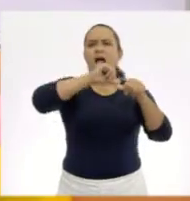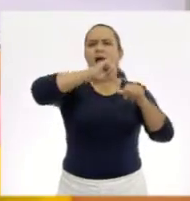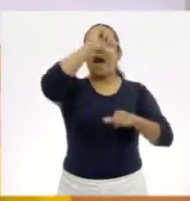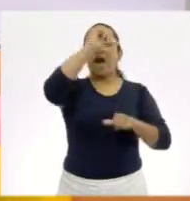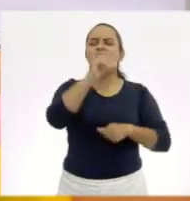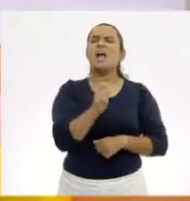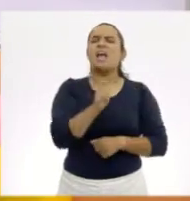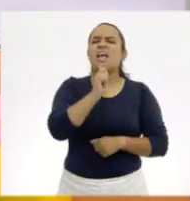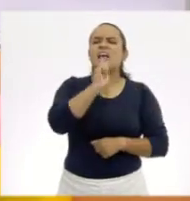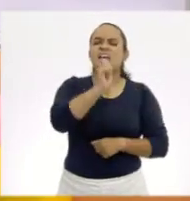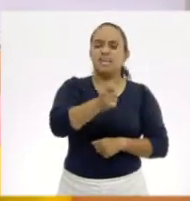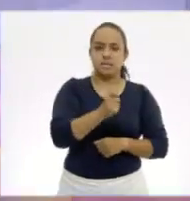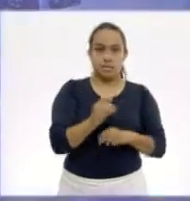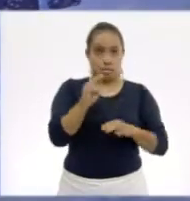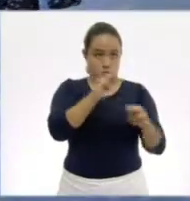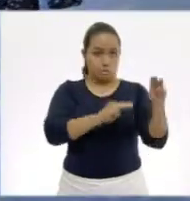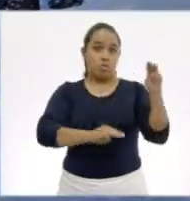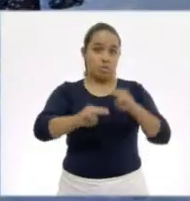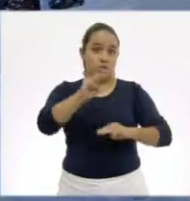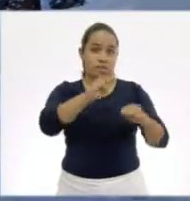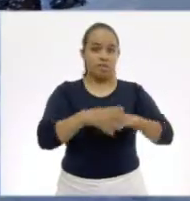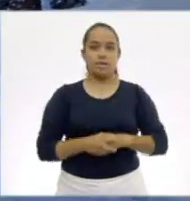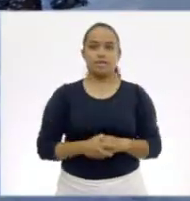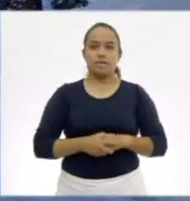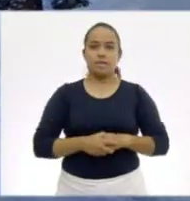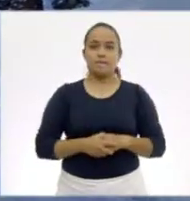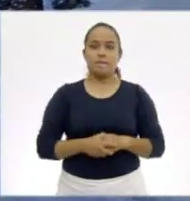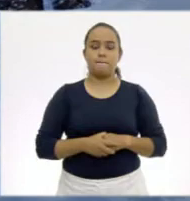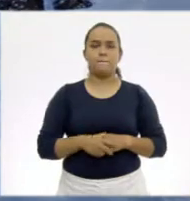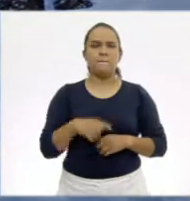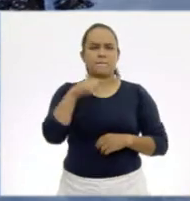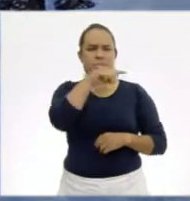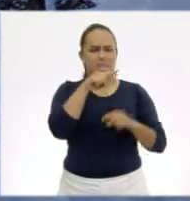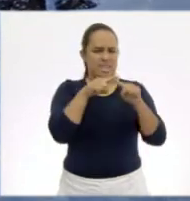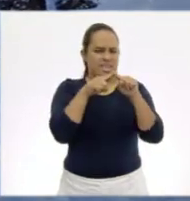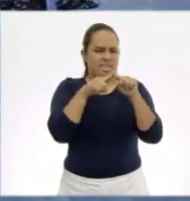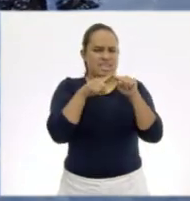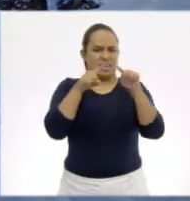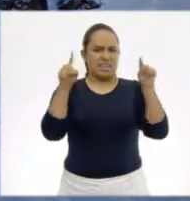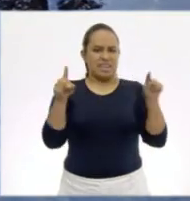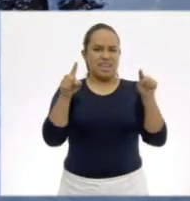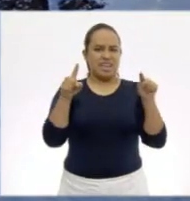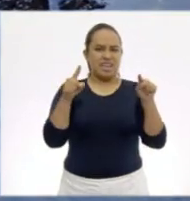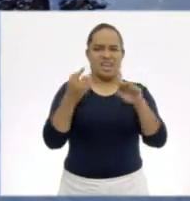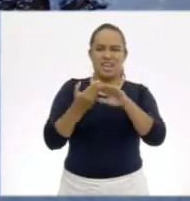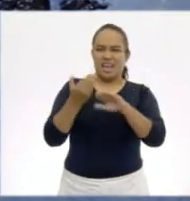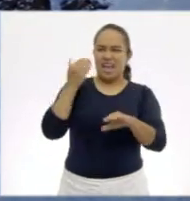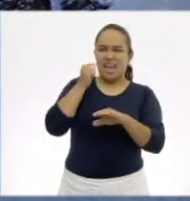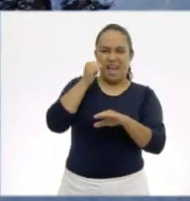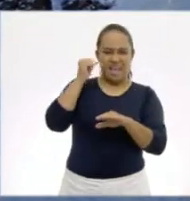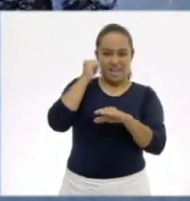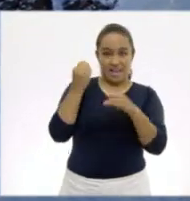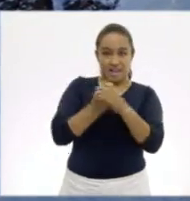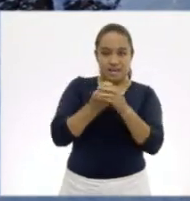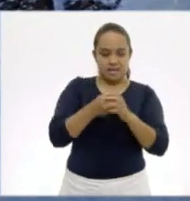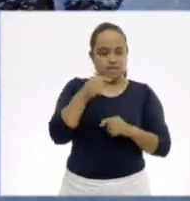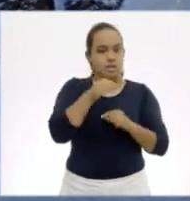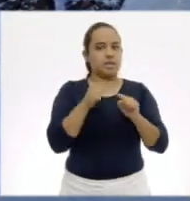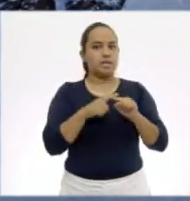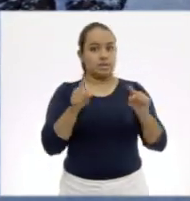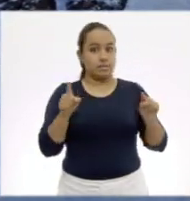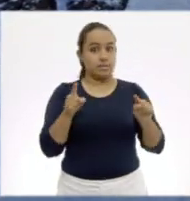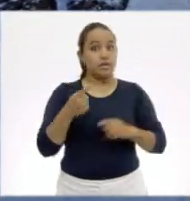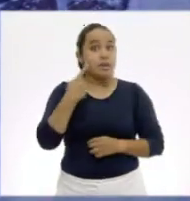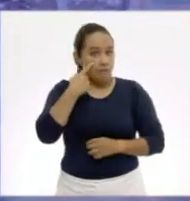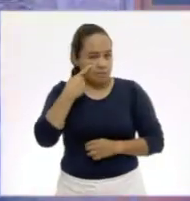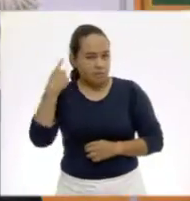Significa que vamos a ver montañas. Montañas. En estas dos tablas son un poquito diferentes a las que vimos el día de ayer. Si te fijas,